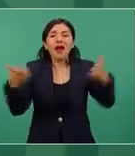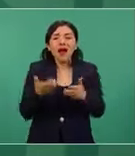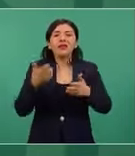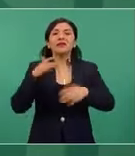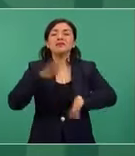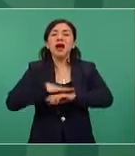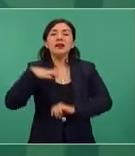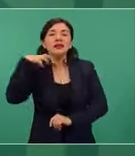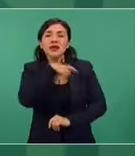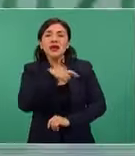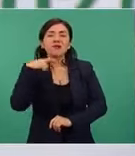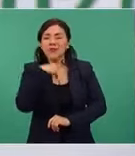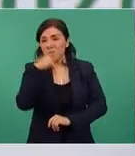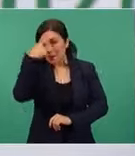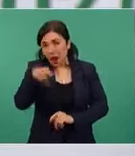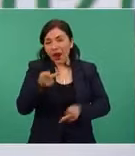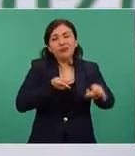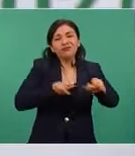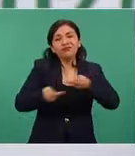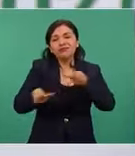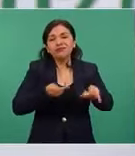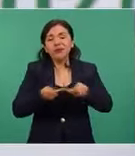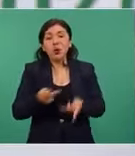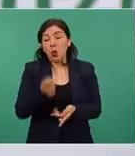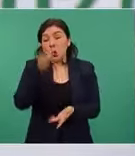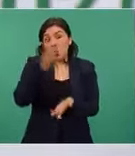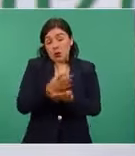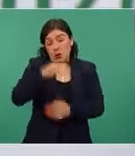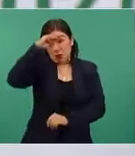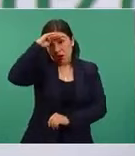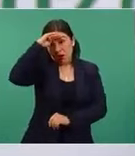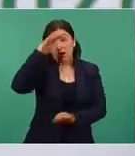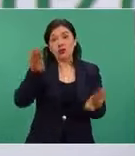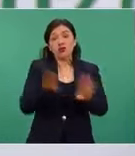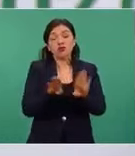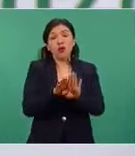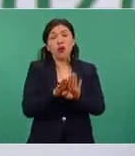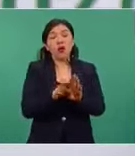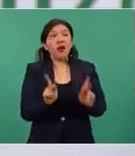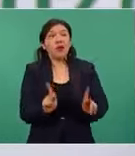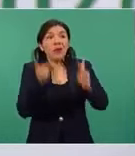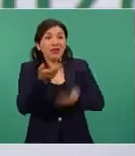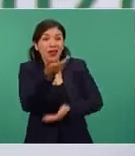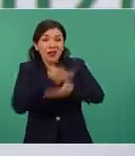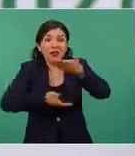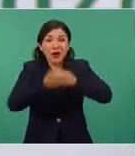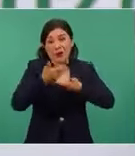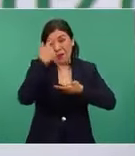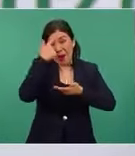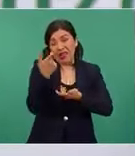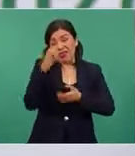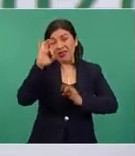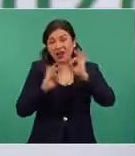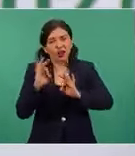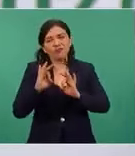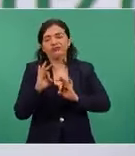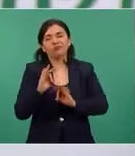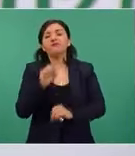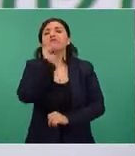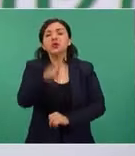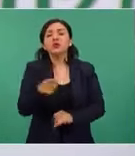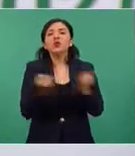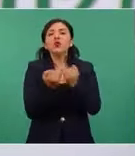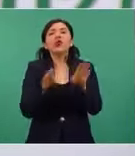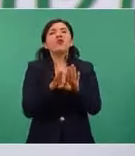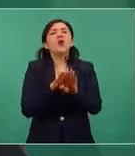acelerar no sólo el intercambio comercial, financiero y las inversiones, sino